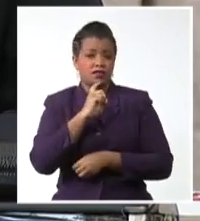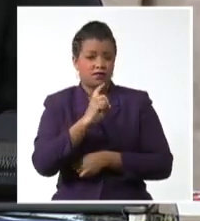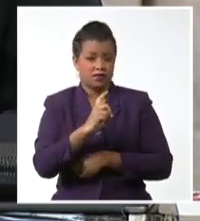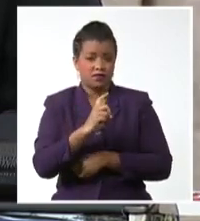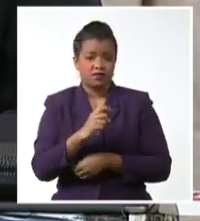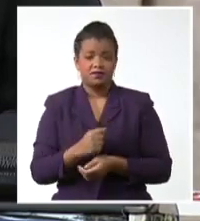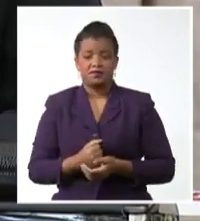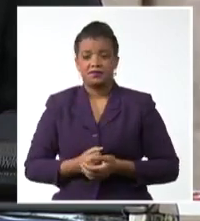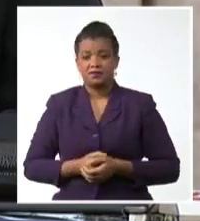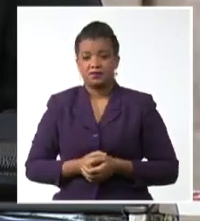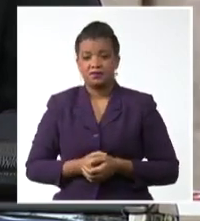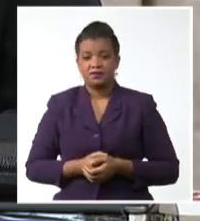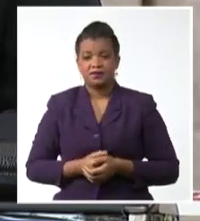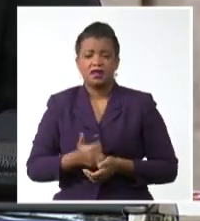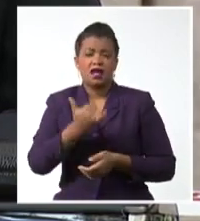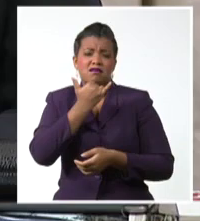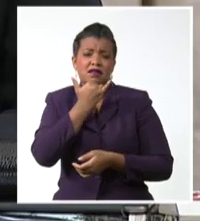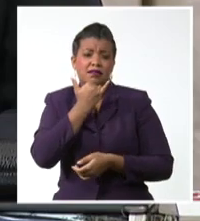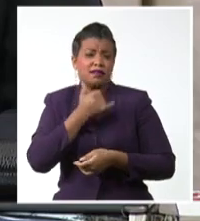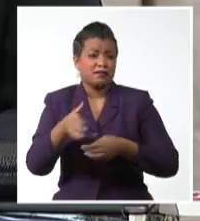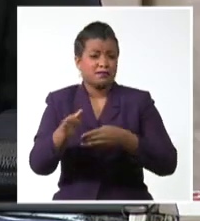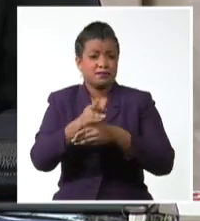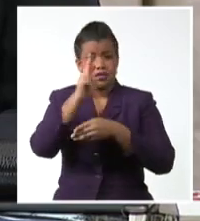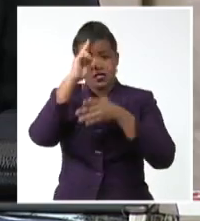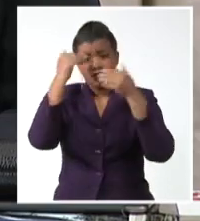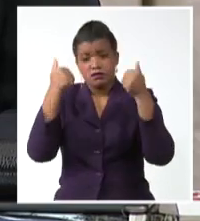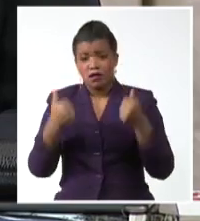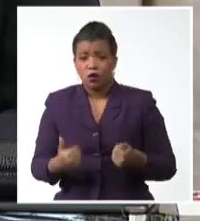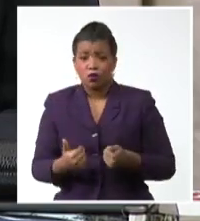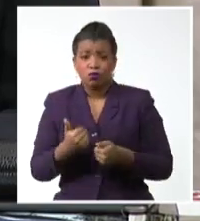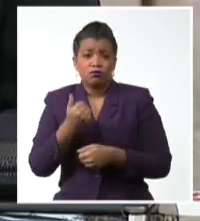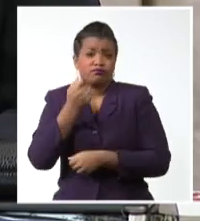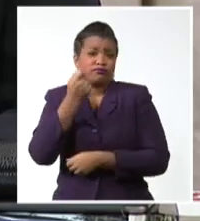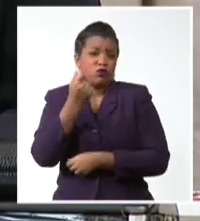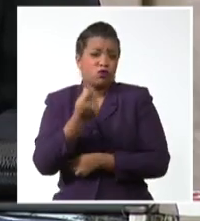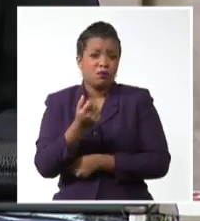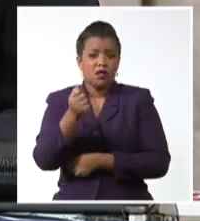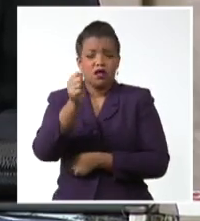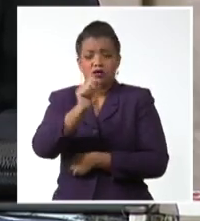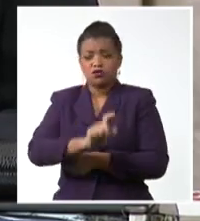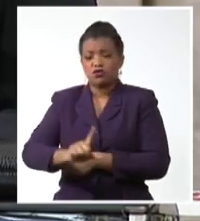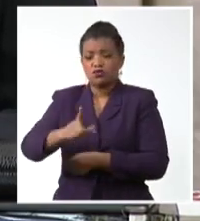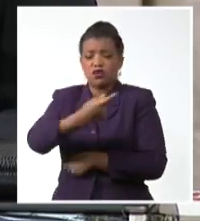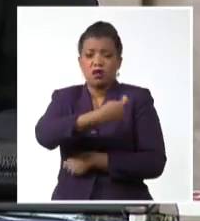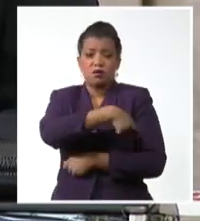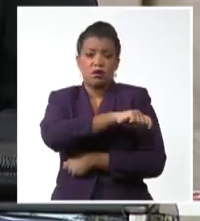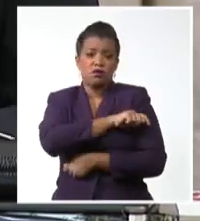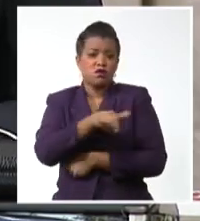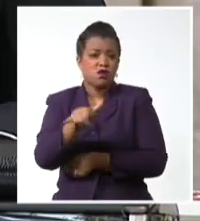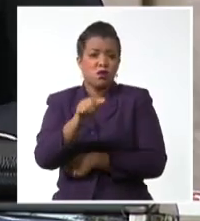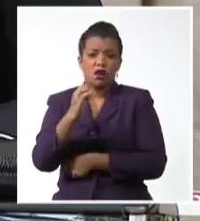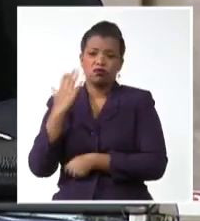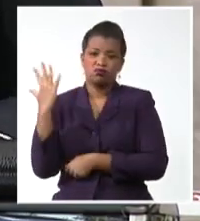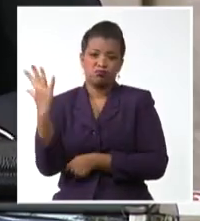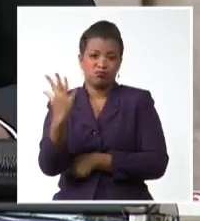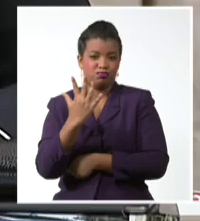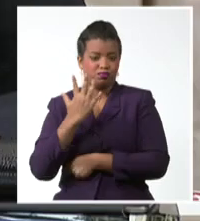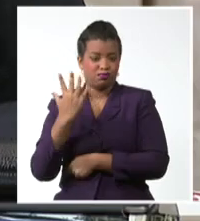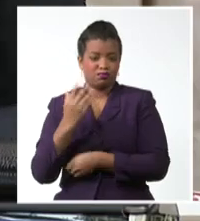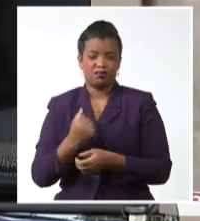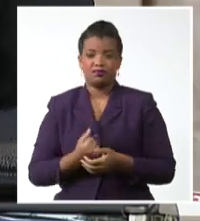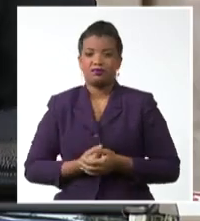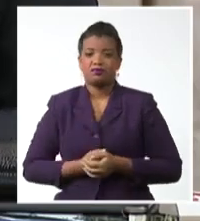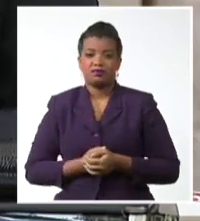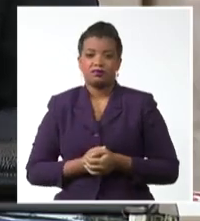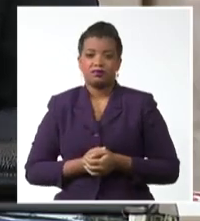órdenes sanitario, económico, financiero, social y medioambiental es un hecho